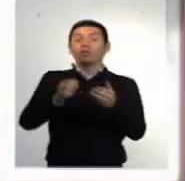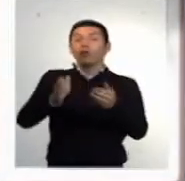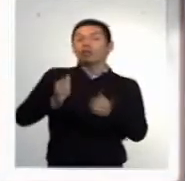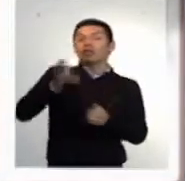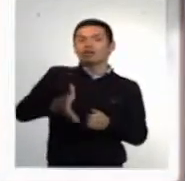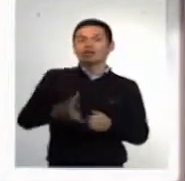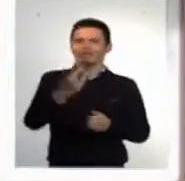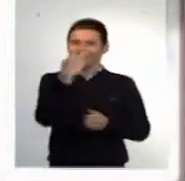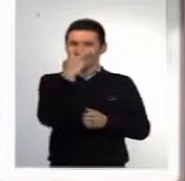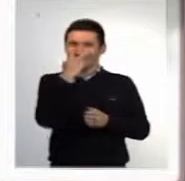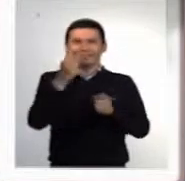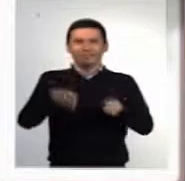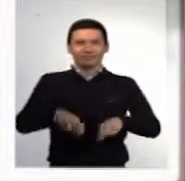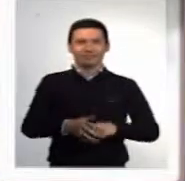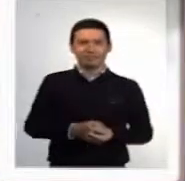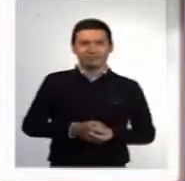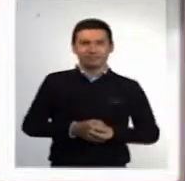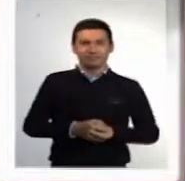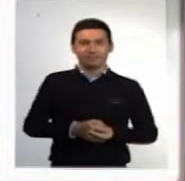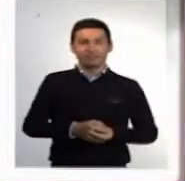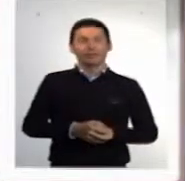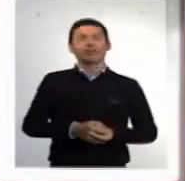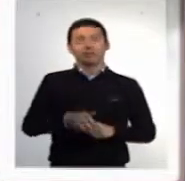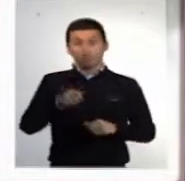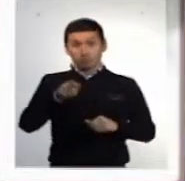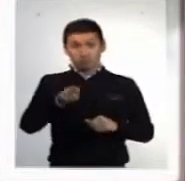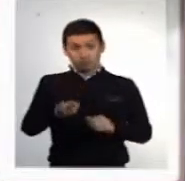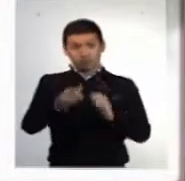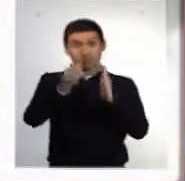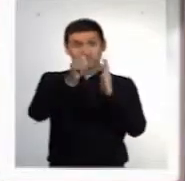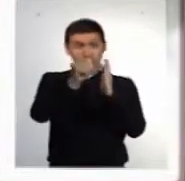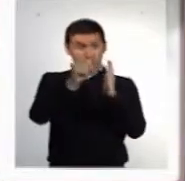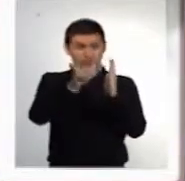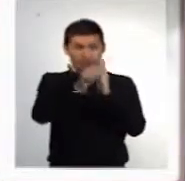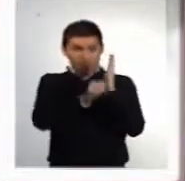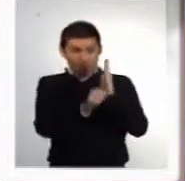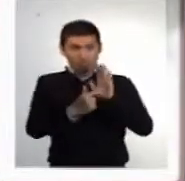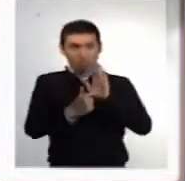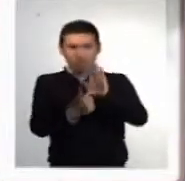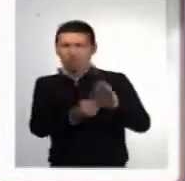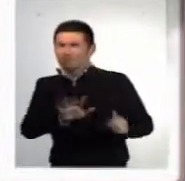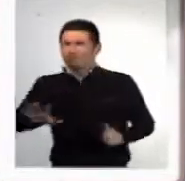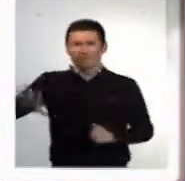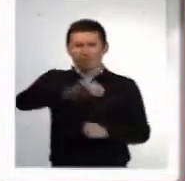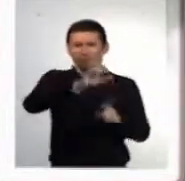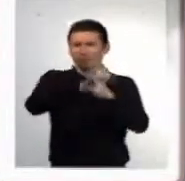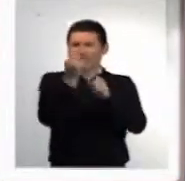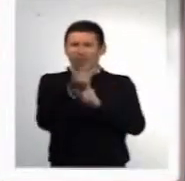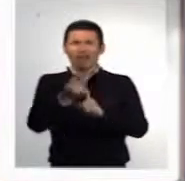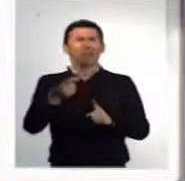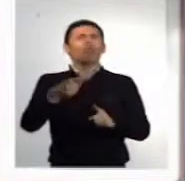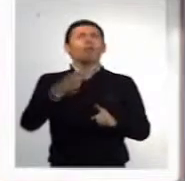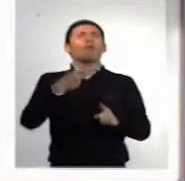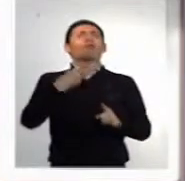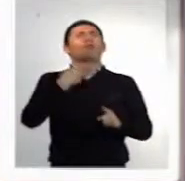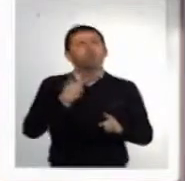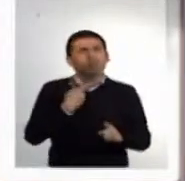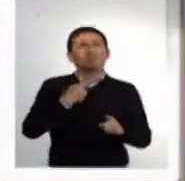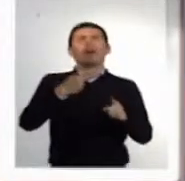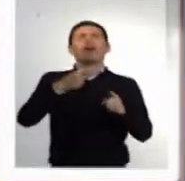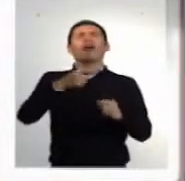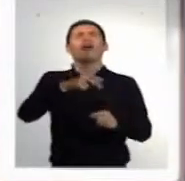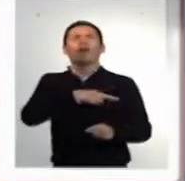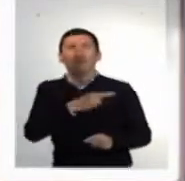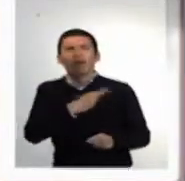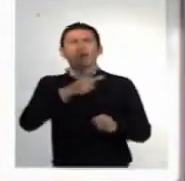invidentes. El programa va dirigido entonces para todos los segmentos sociales, sin limitaciones de gustos, creencias, tendencias